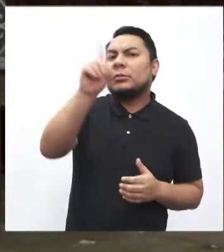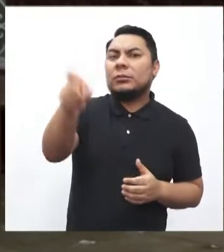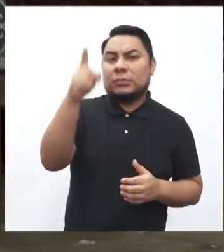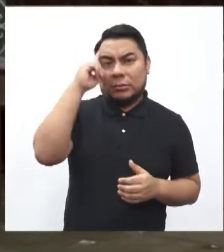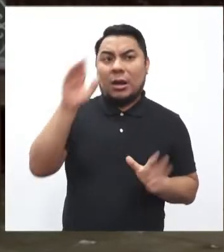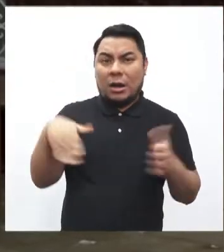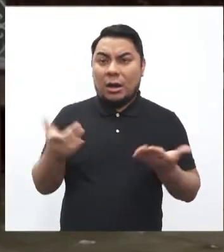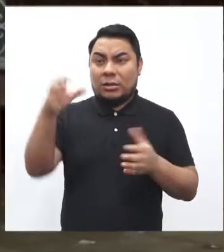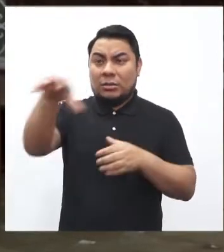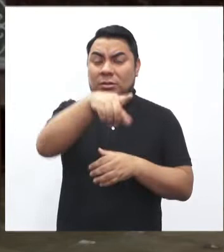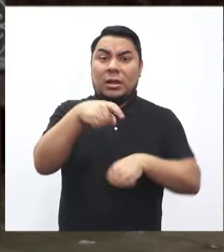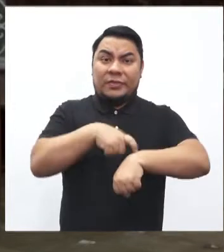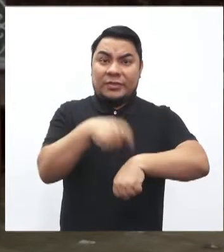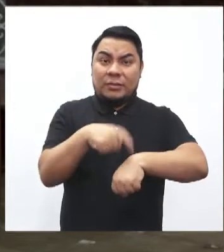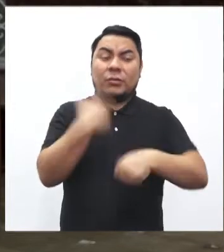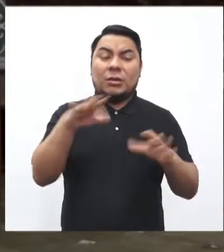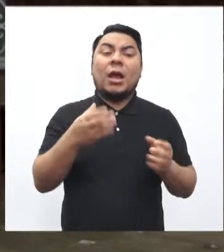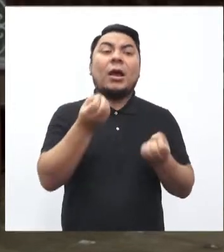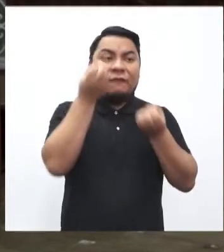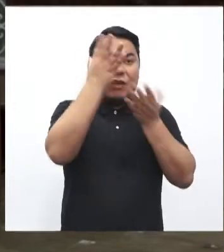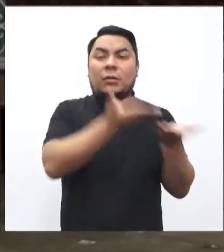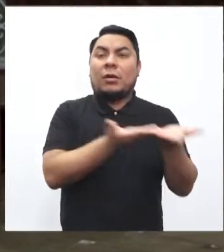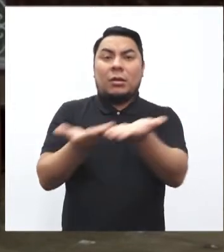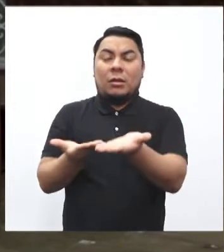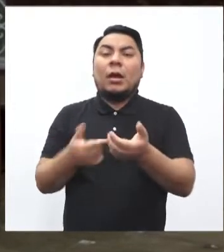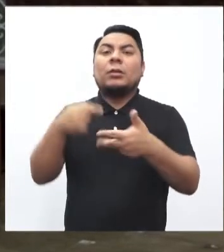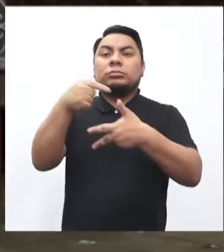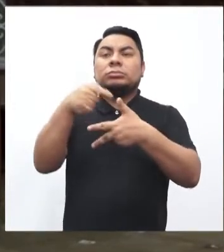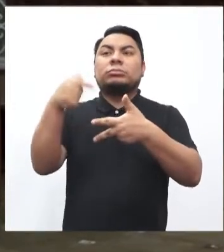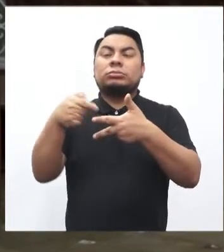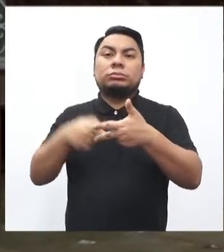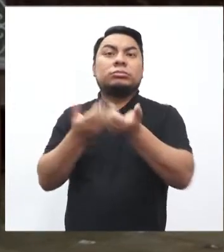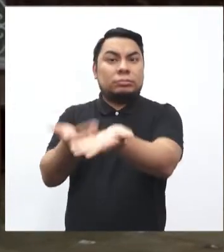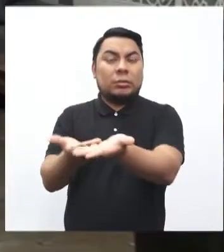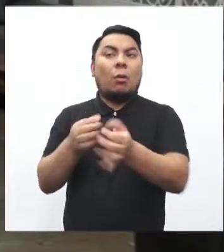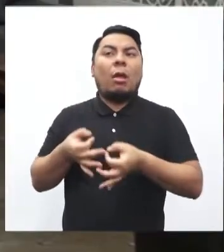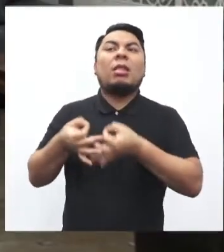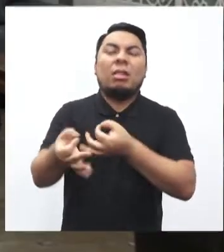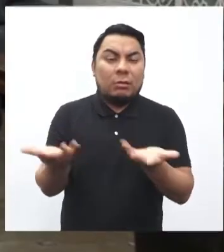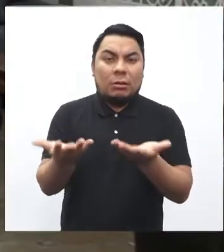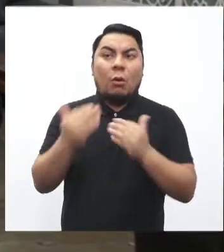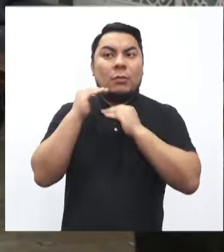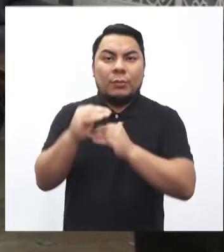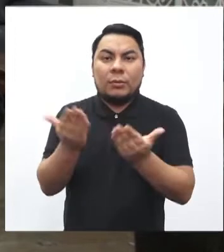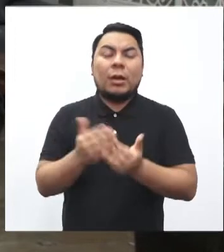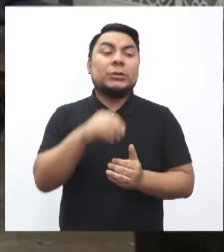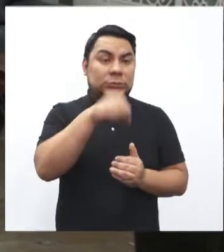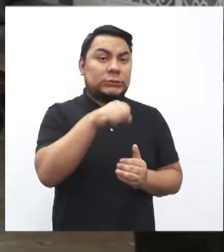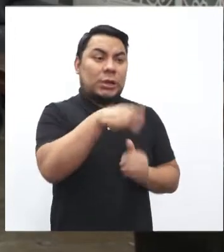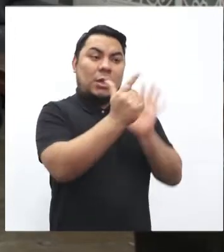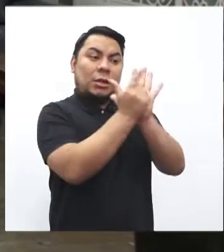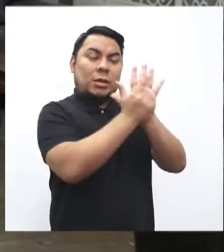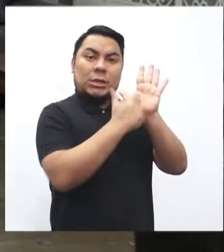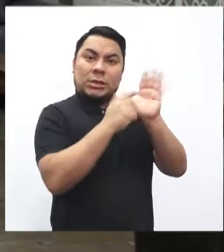existe un plazo para que éstas puedan entregarle información y este plazo es prorrogable? Por supuesto, la ley de